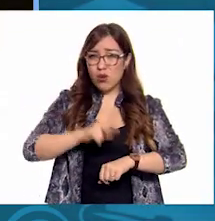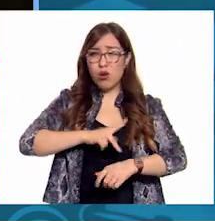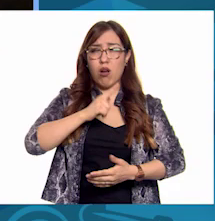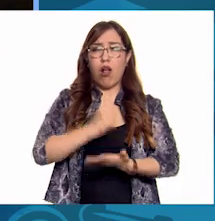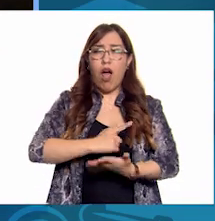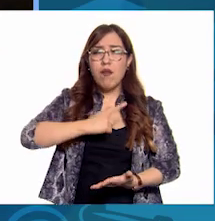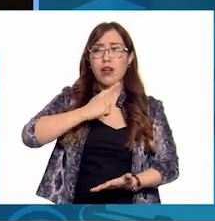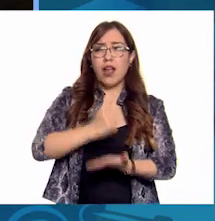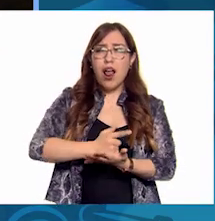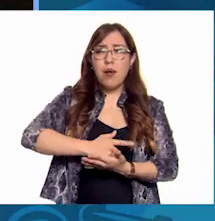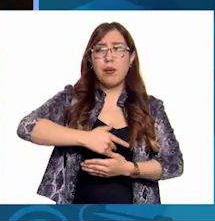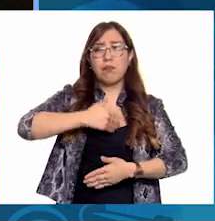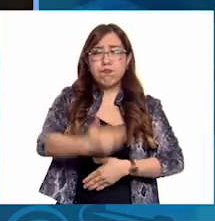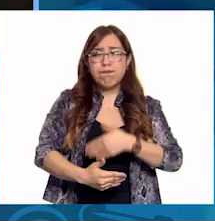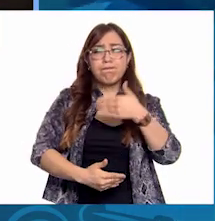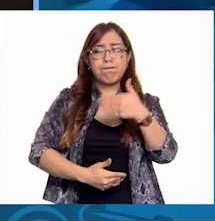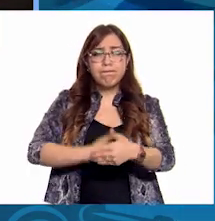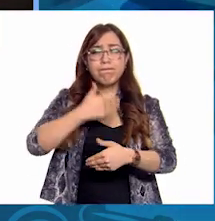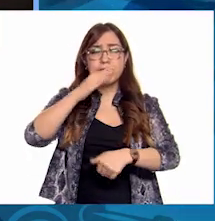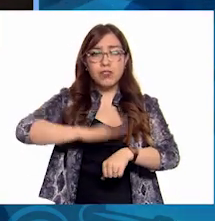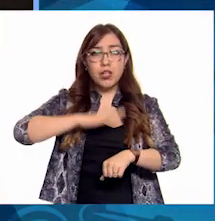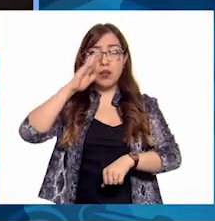preparadas para despegar